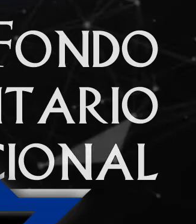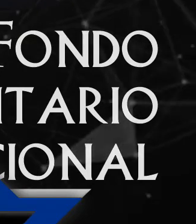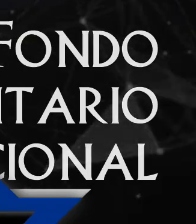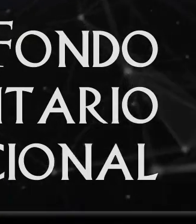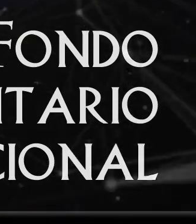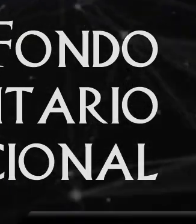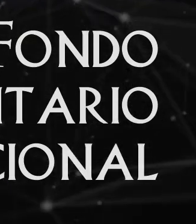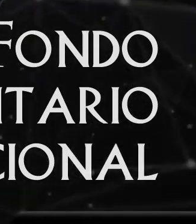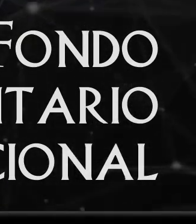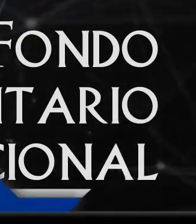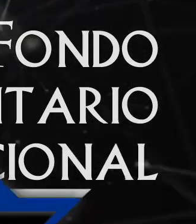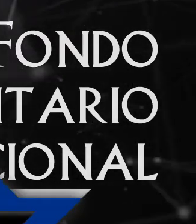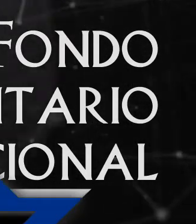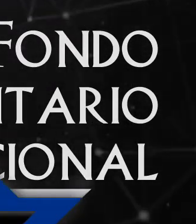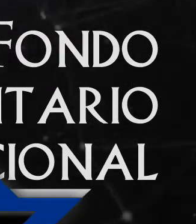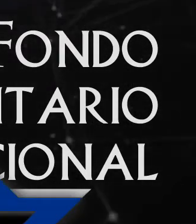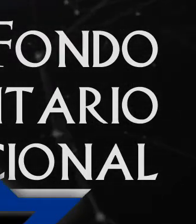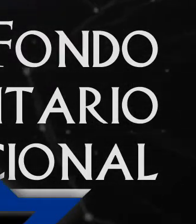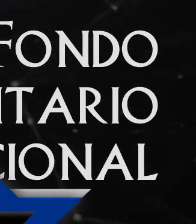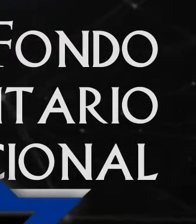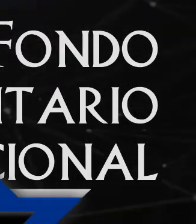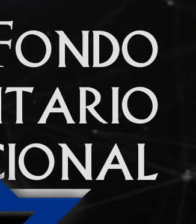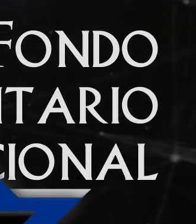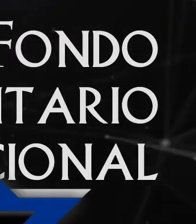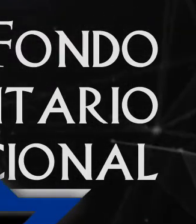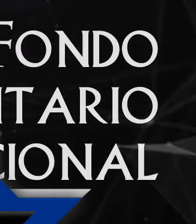López Obrador, en 5 minutos o menos.